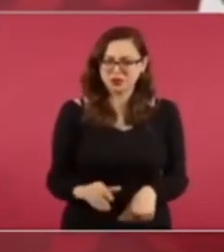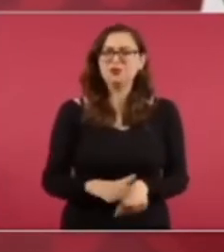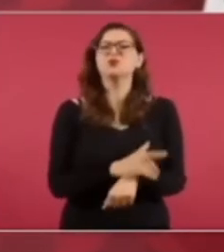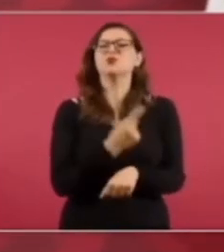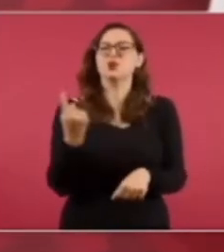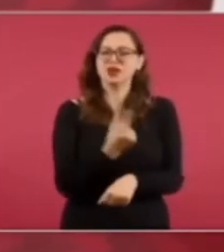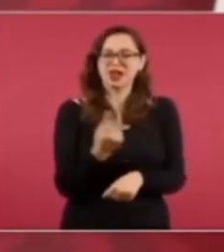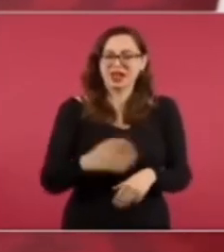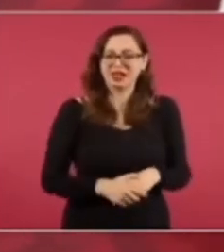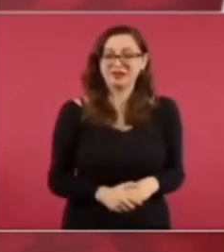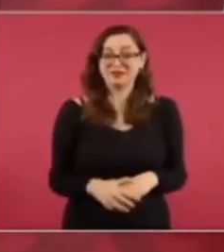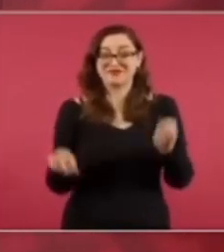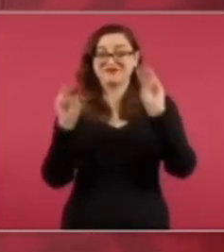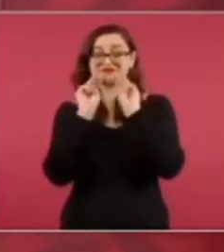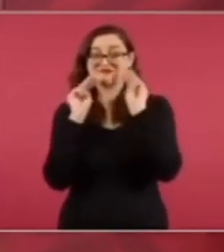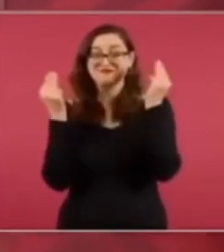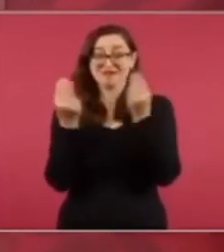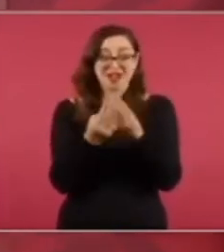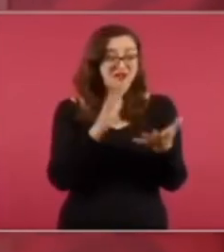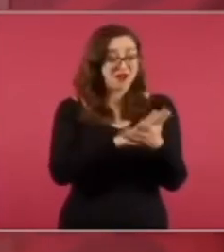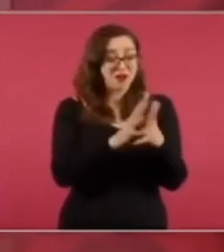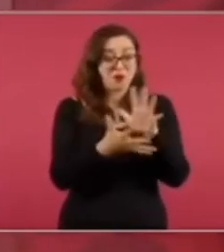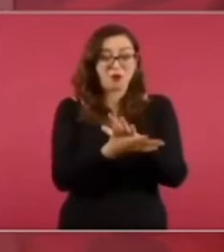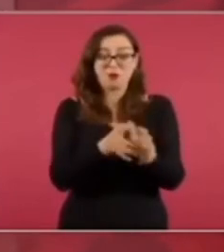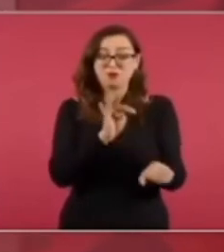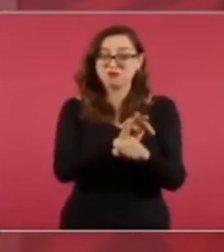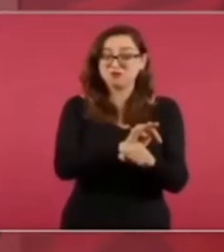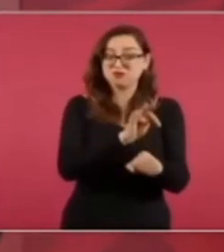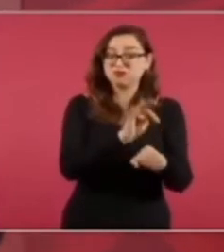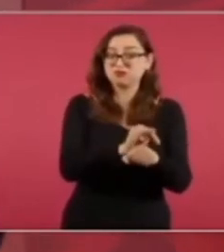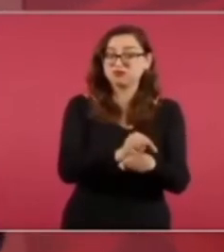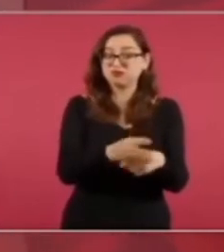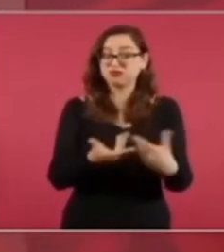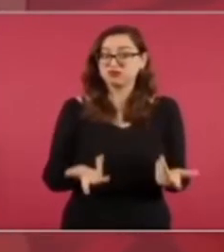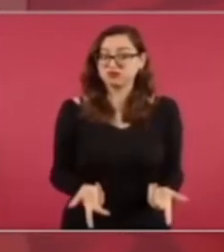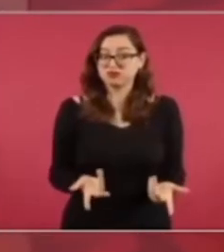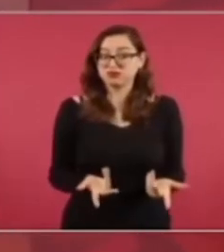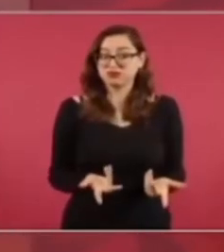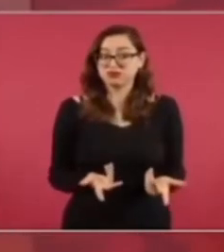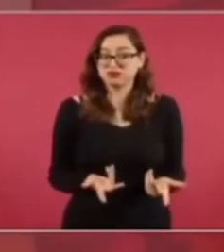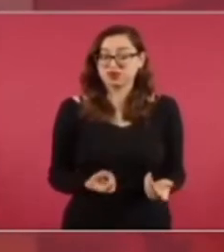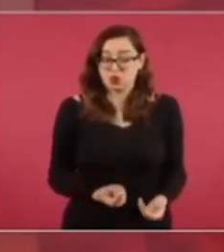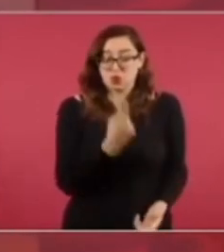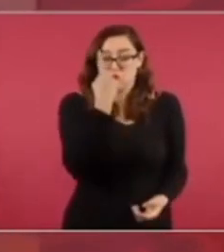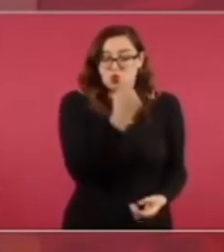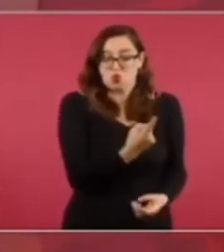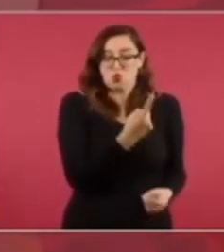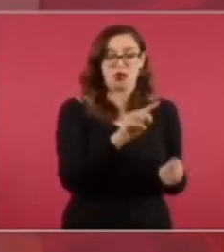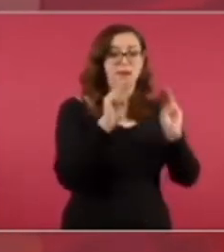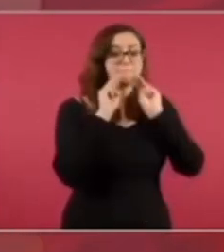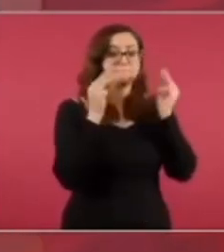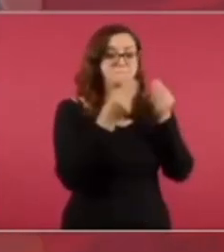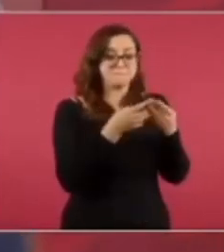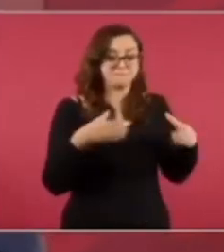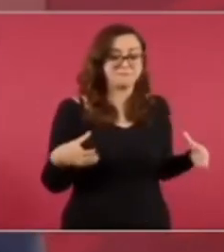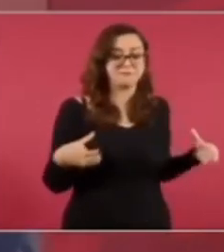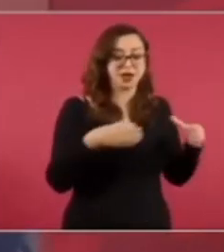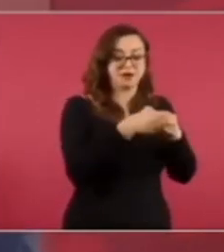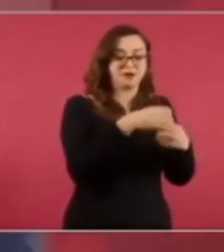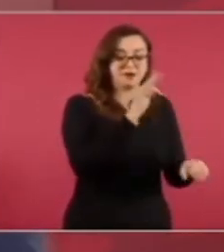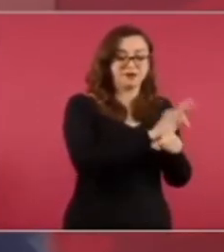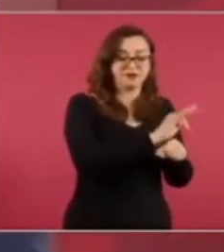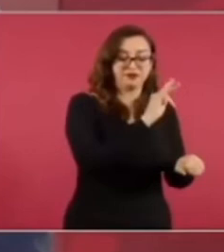protegía a una banda del crimen